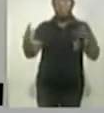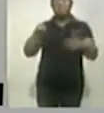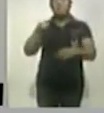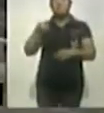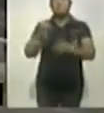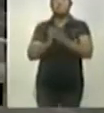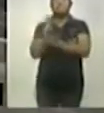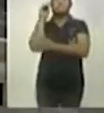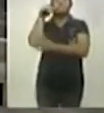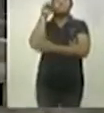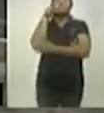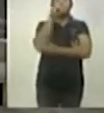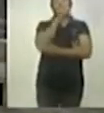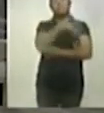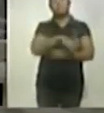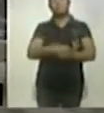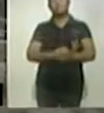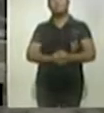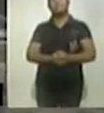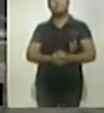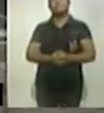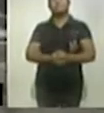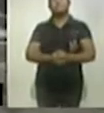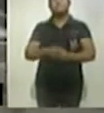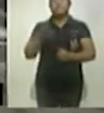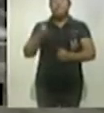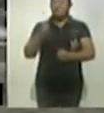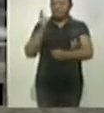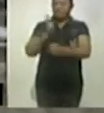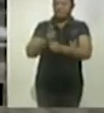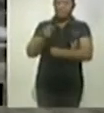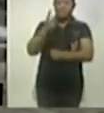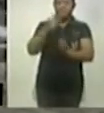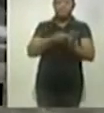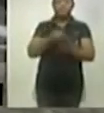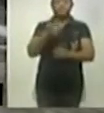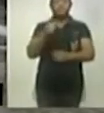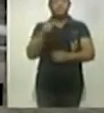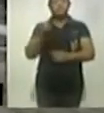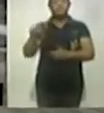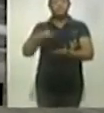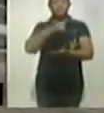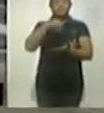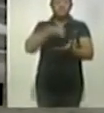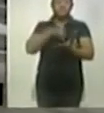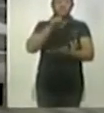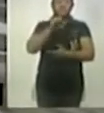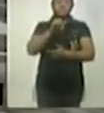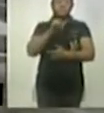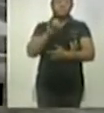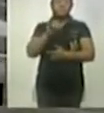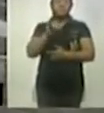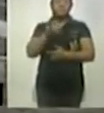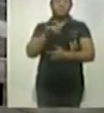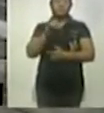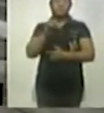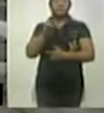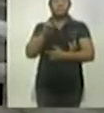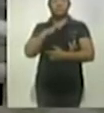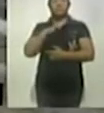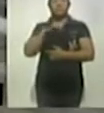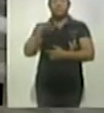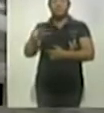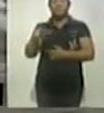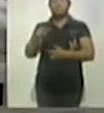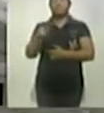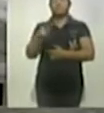los dinosaurios. Pese a que el fósil fue descubierto en dos mil once en la isla Seymour, una zona antártica rica en fósiles y